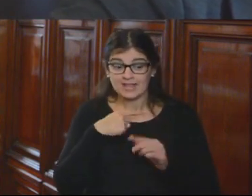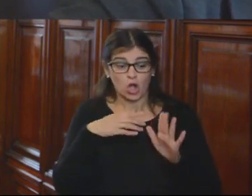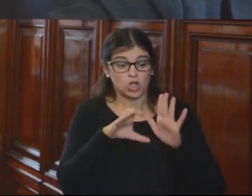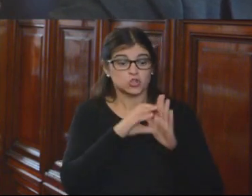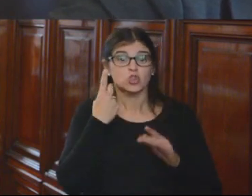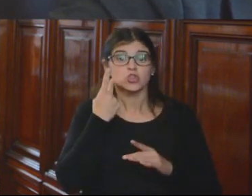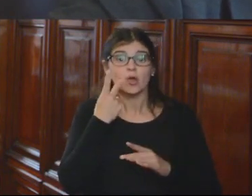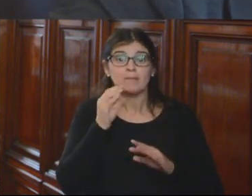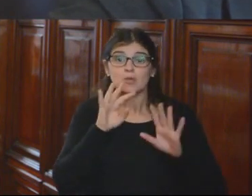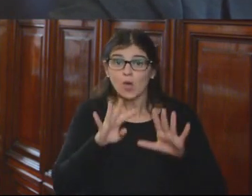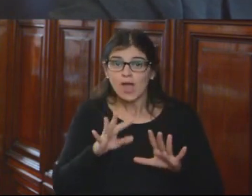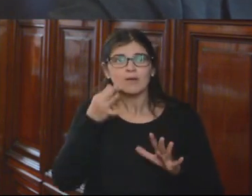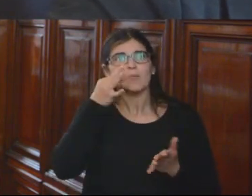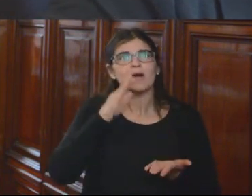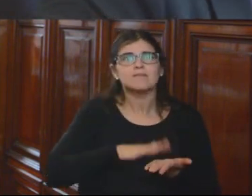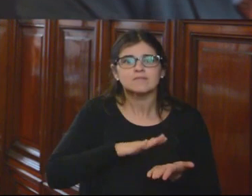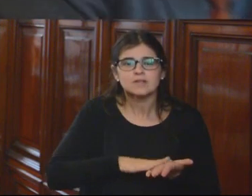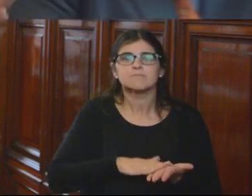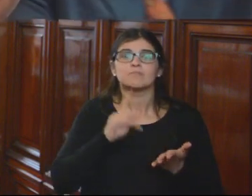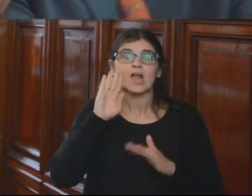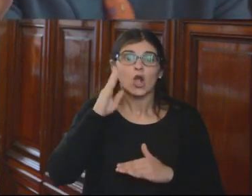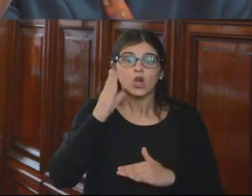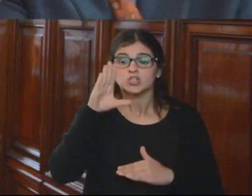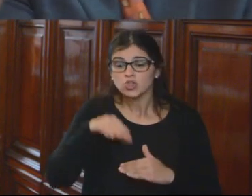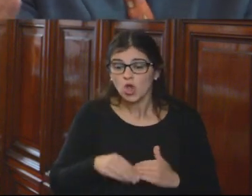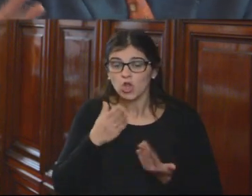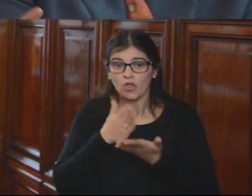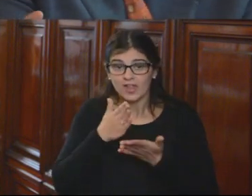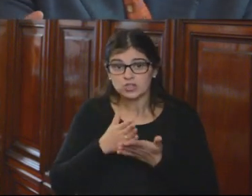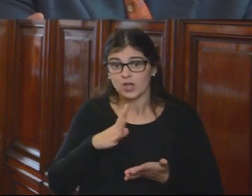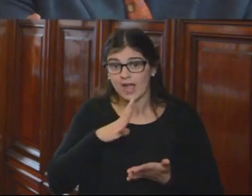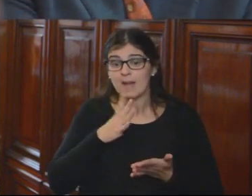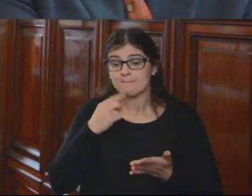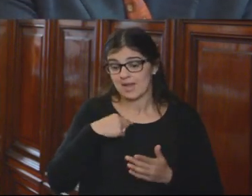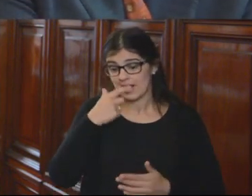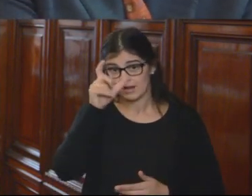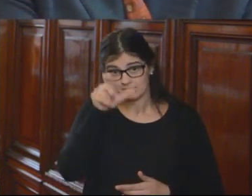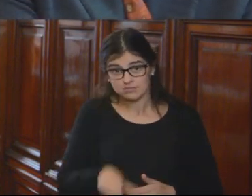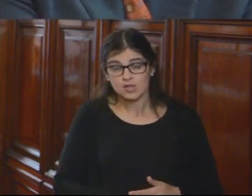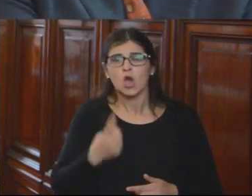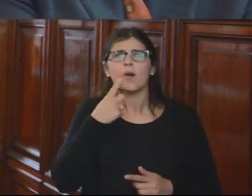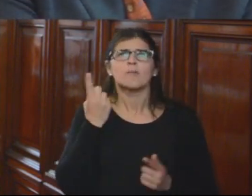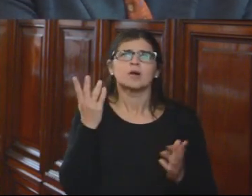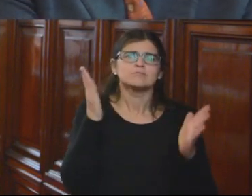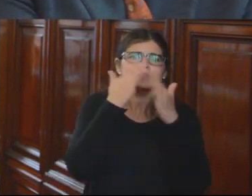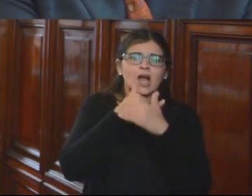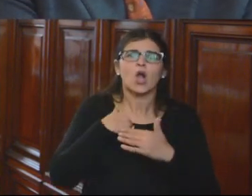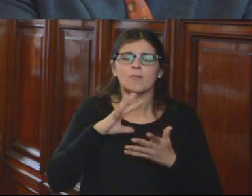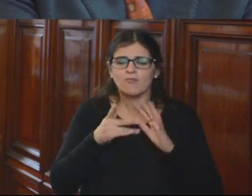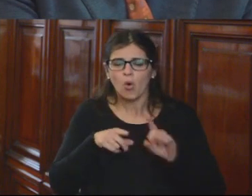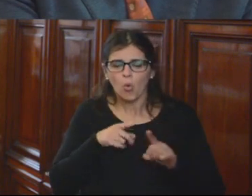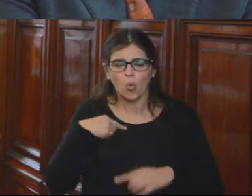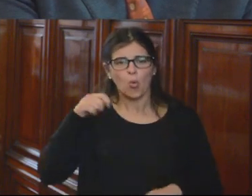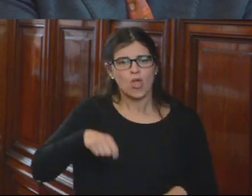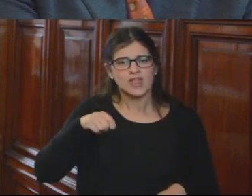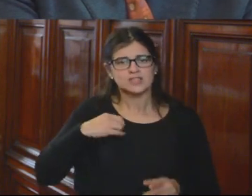2009 es tan garantista, reconoce todos los derechos habidos y por haber para el ser humano, ¿cómo puede negar mi derecho de la carrera judicial